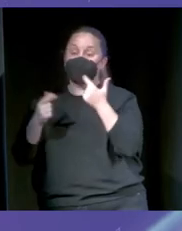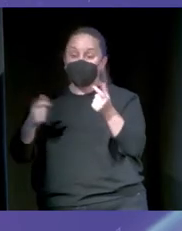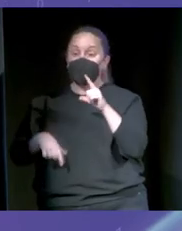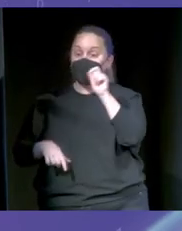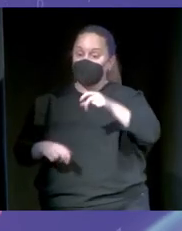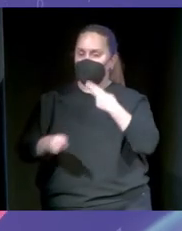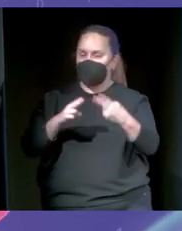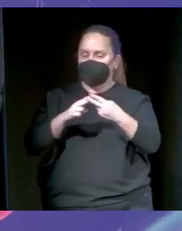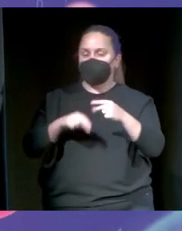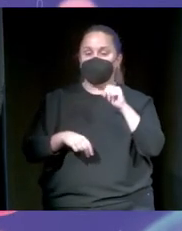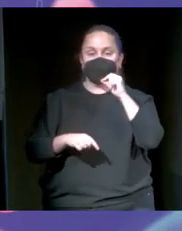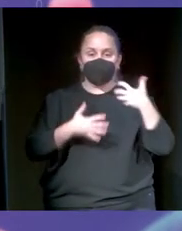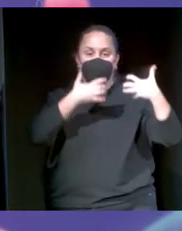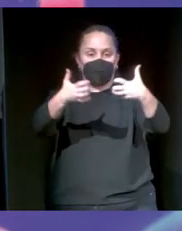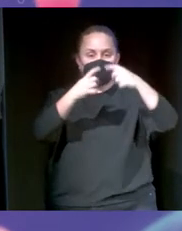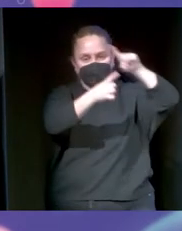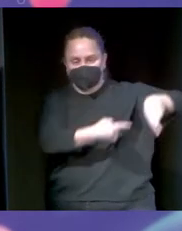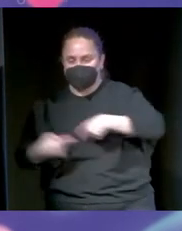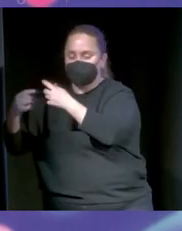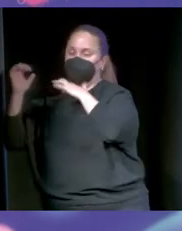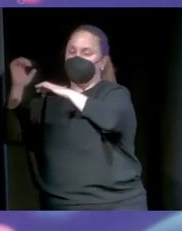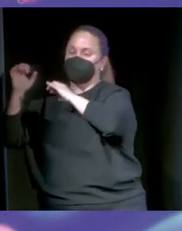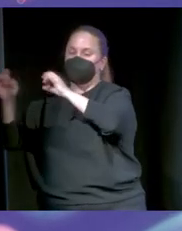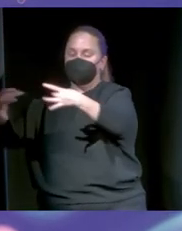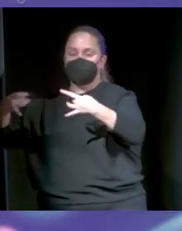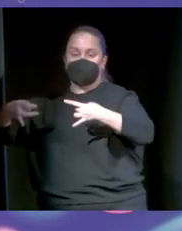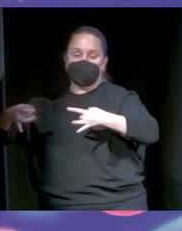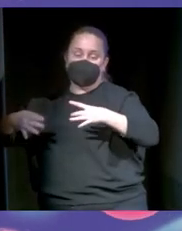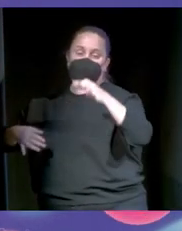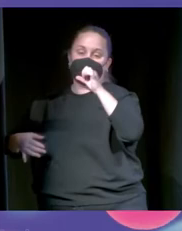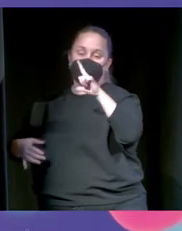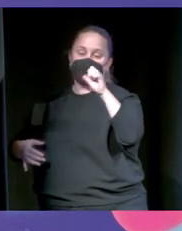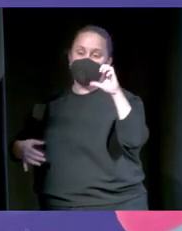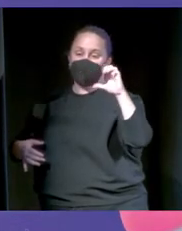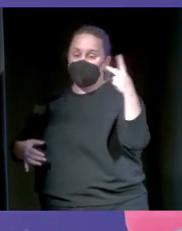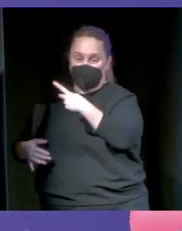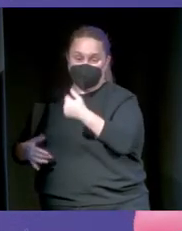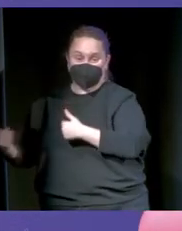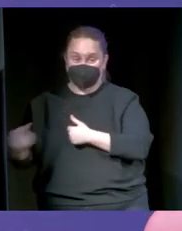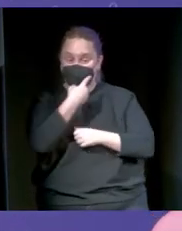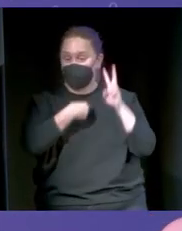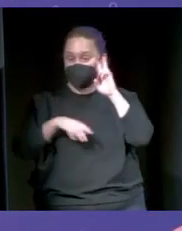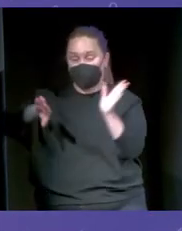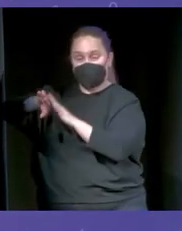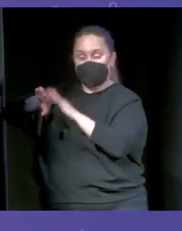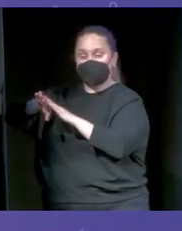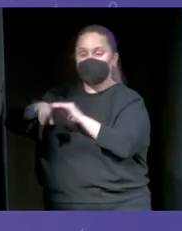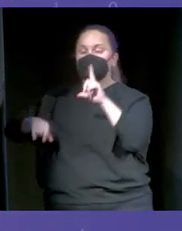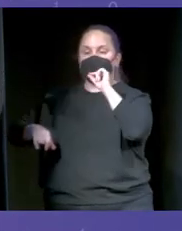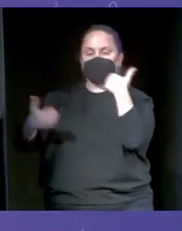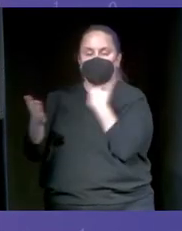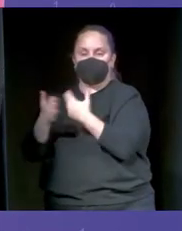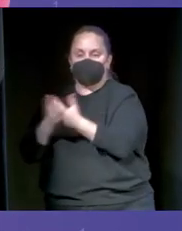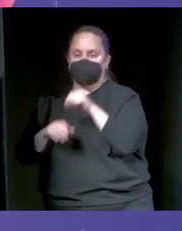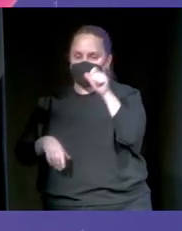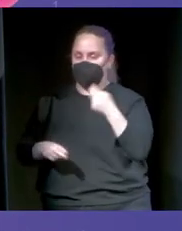los políticos por inteligencia artificial y nos llega algo a Slack, que es una especie de WhatsApp. Cada una de esas cosas que veis ahí a la derecha es un tuit verificable de